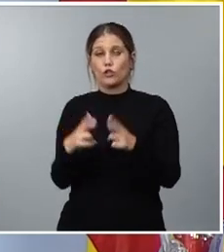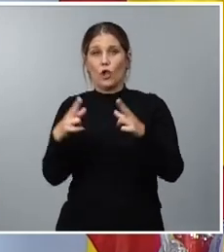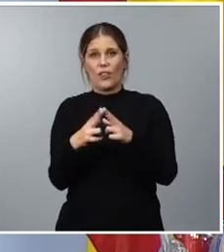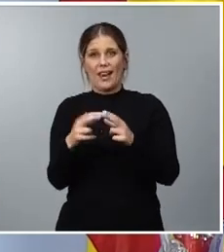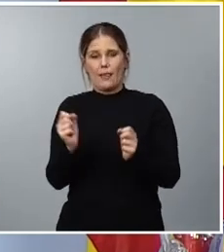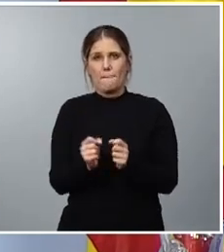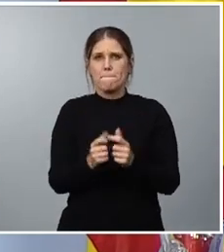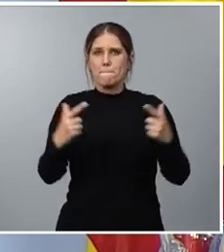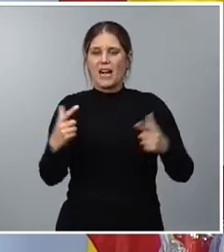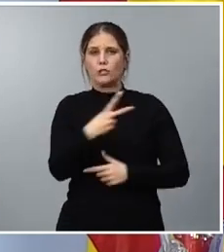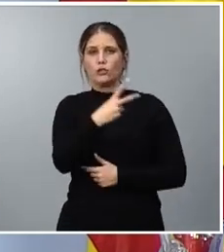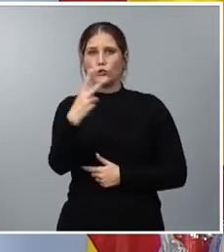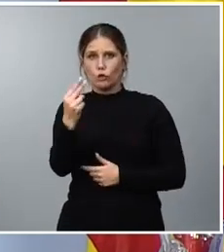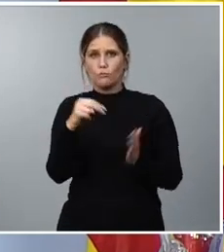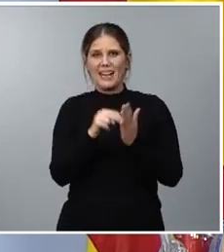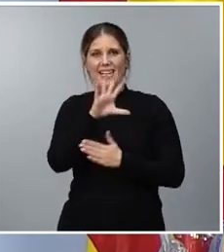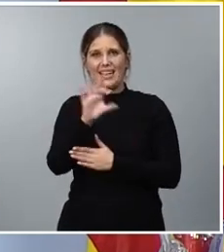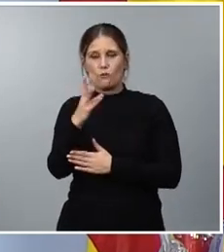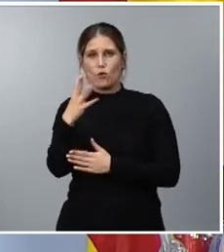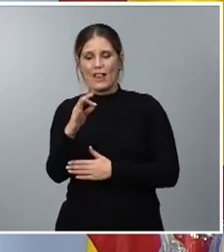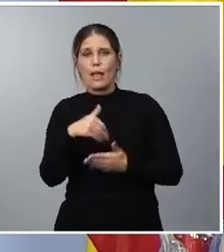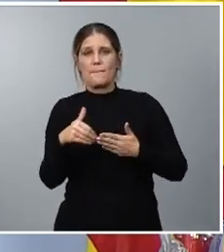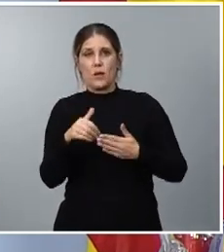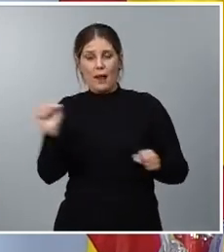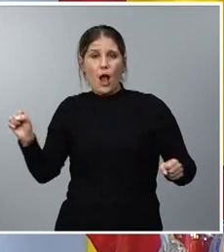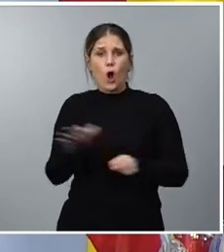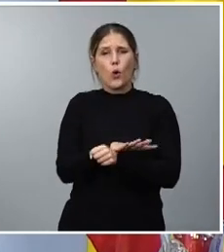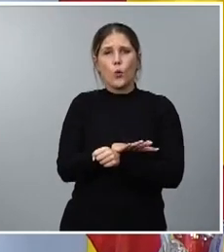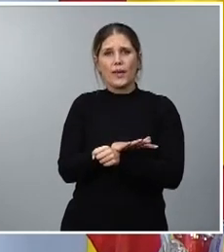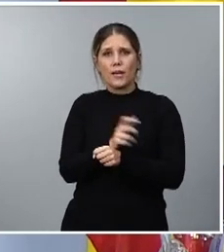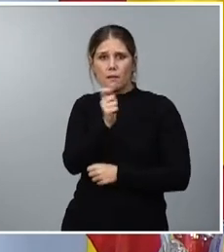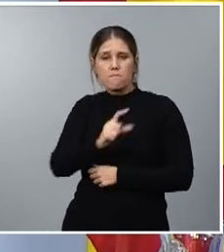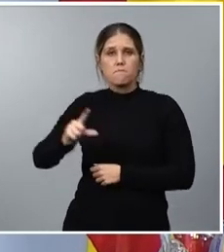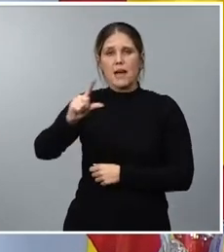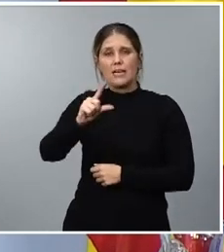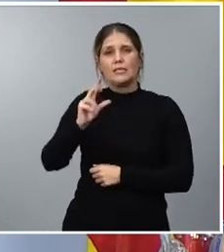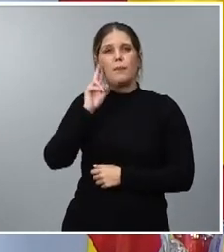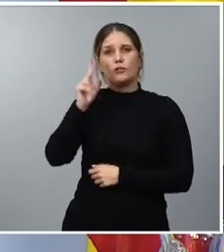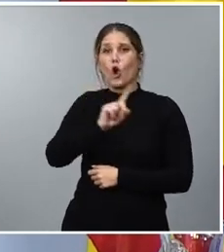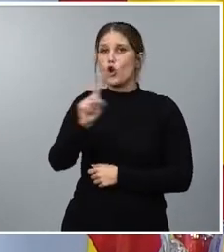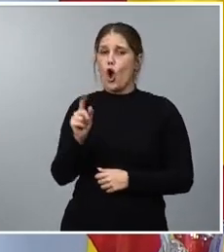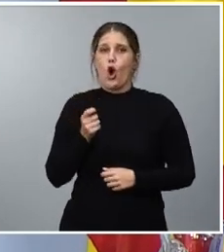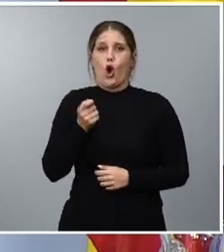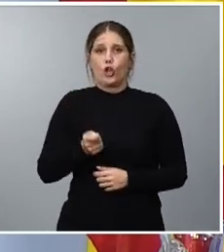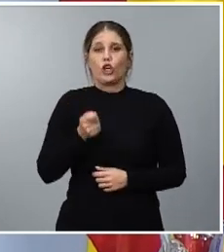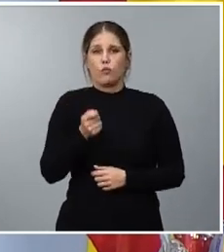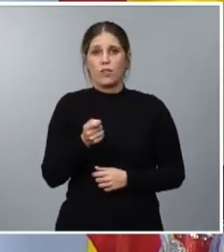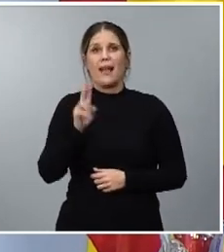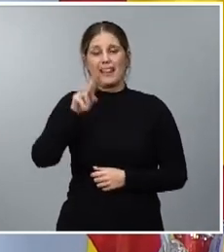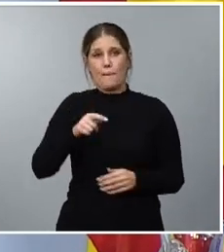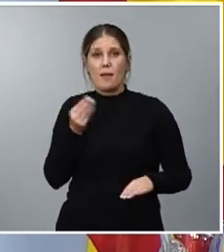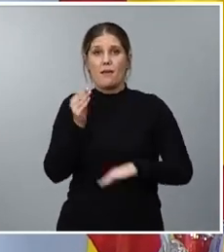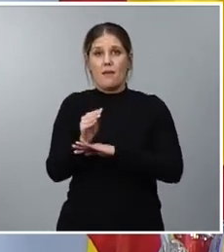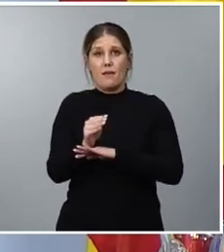.540 millones para dar cobertura a la subida de pensiones no contributivas y la prestación contributiva